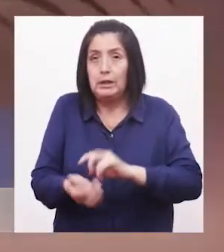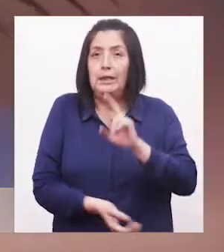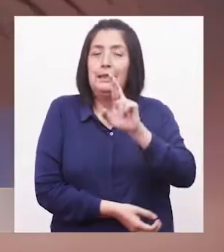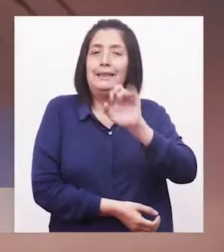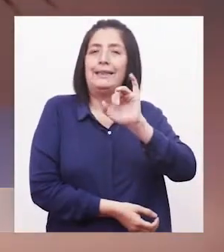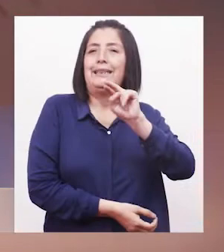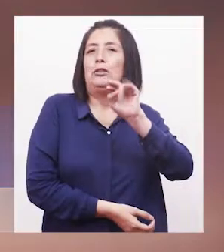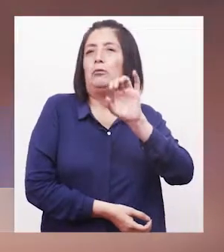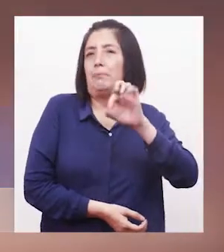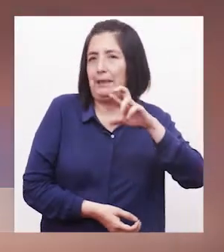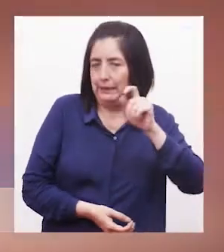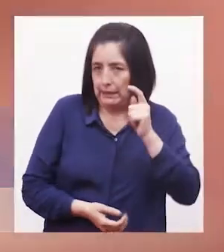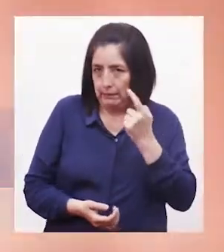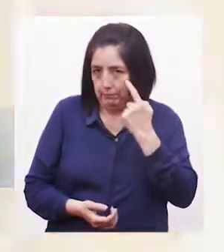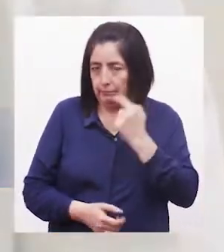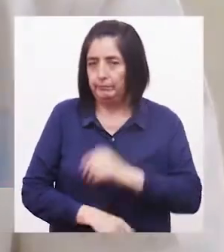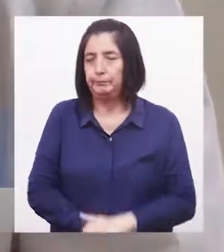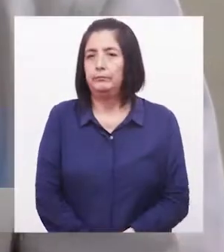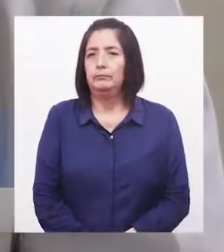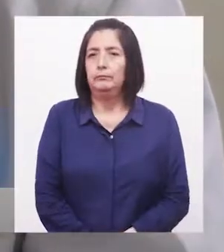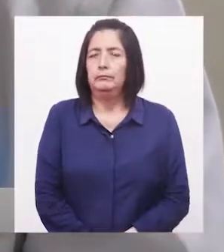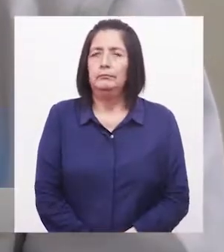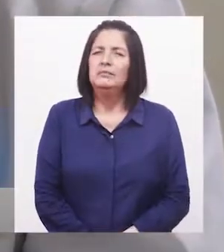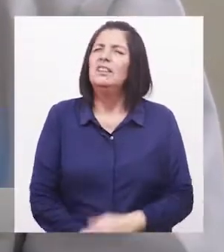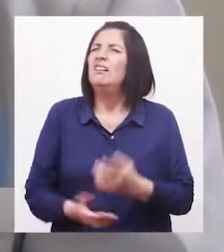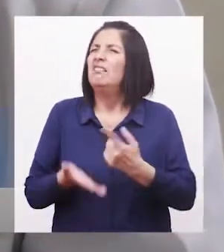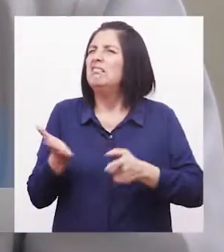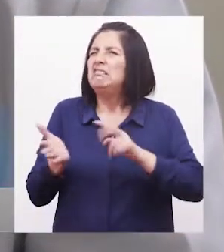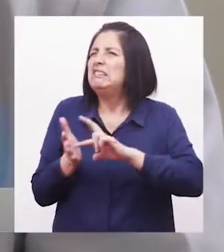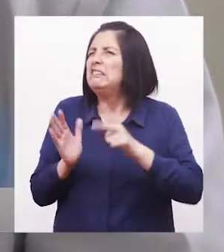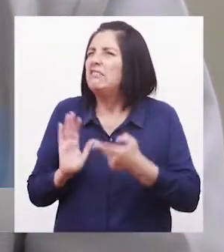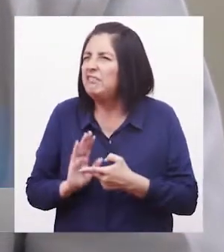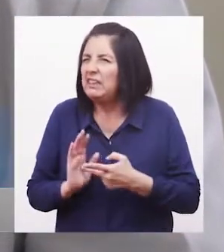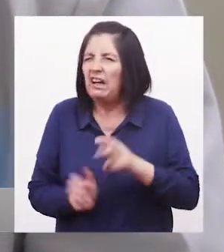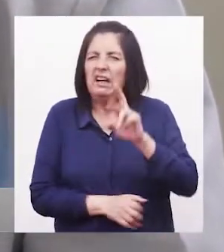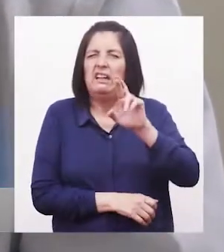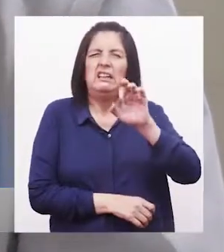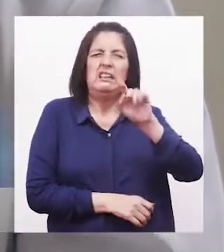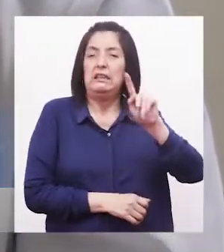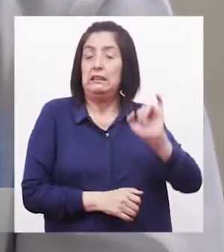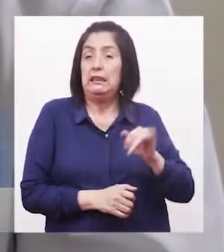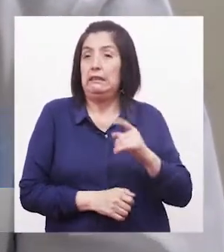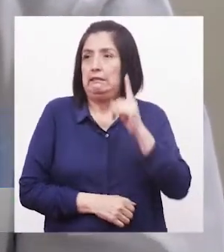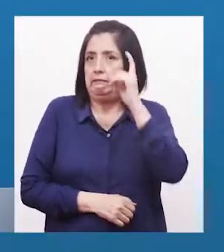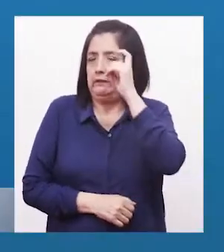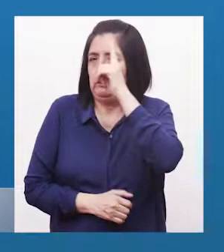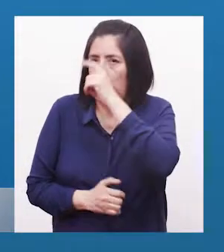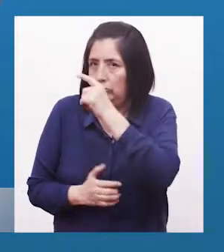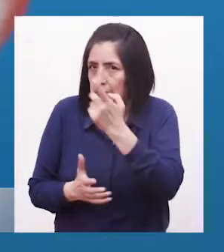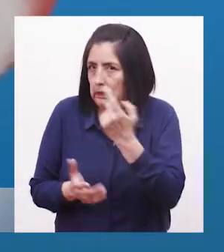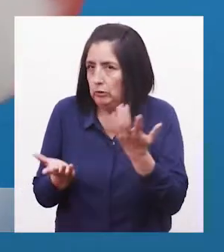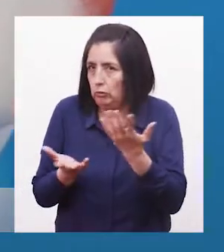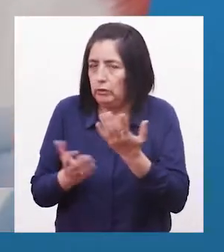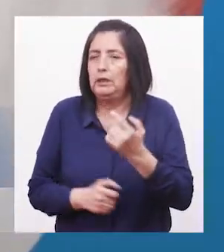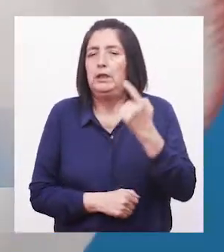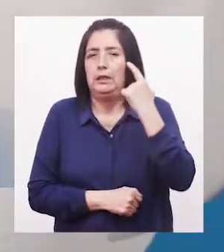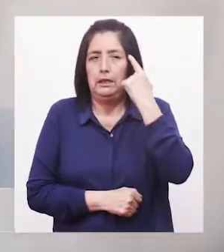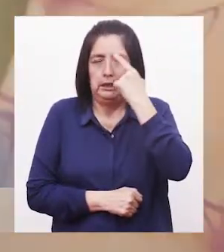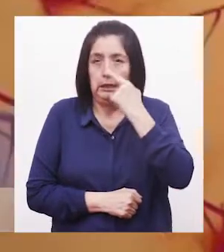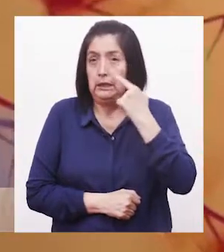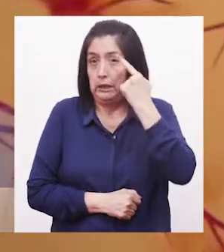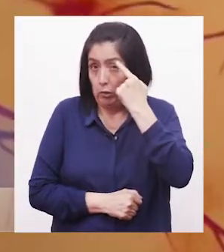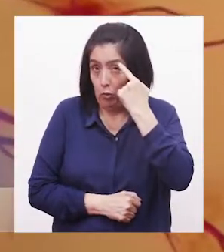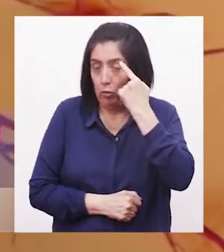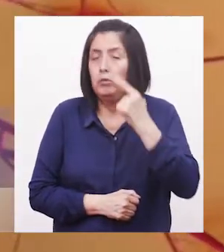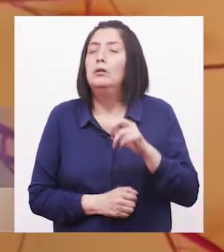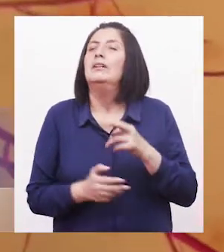diabética La retinopatía diabética es la complicación en el ojo Básicamente en la